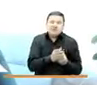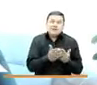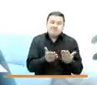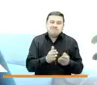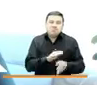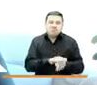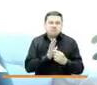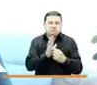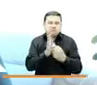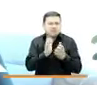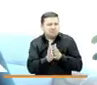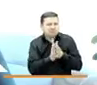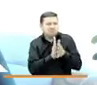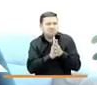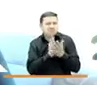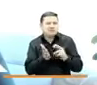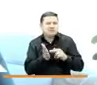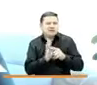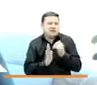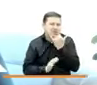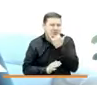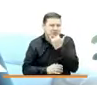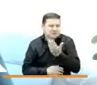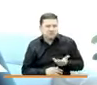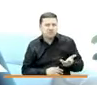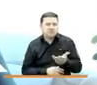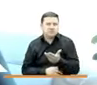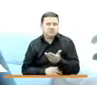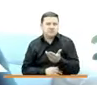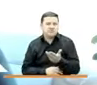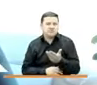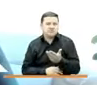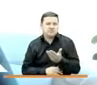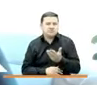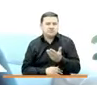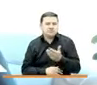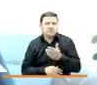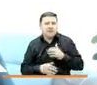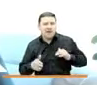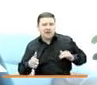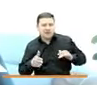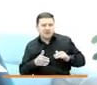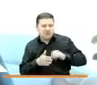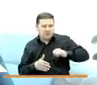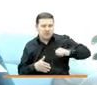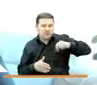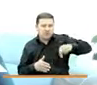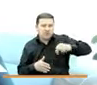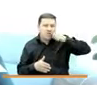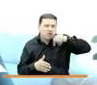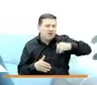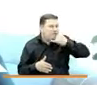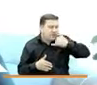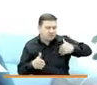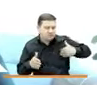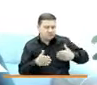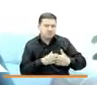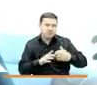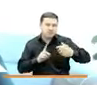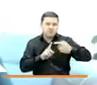continuación quiero contarles qué es lo que ha pasado en la Dirección de Archivos de los Derechos Humanos. En primera